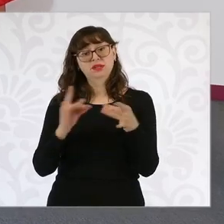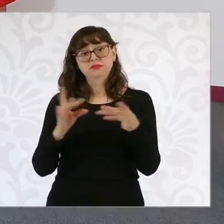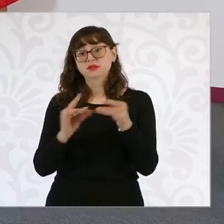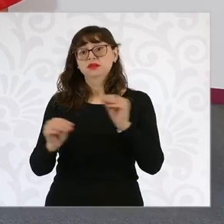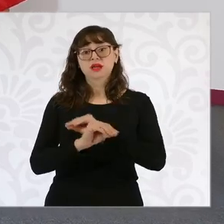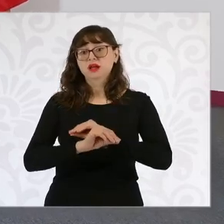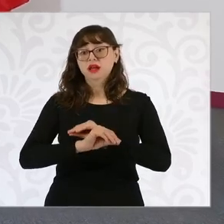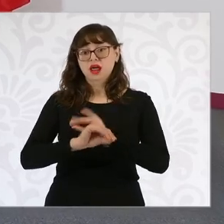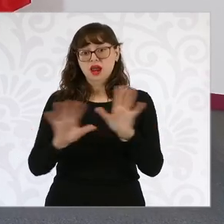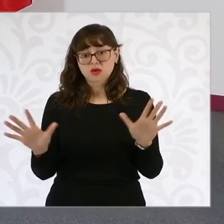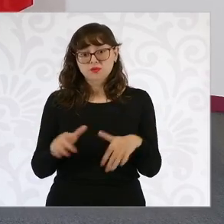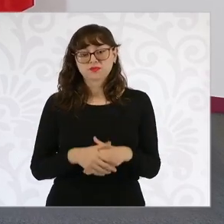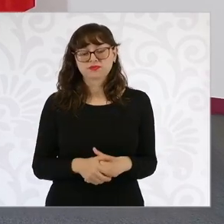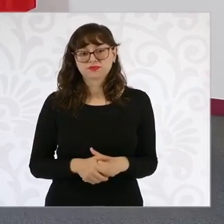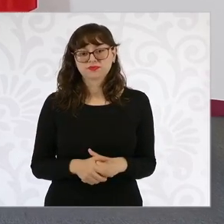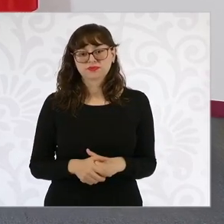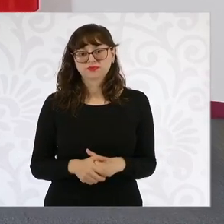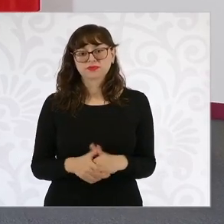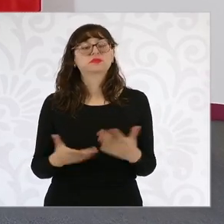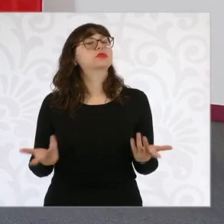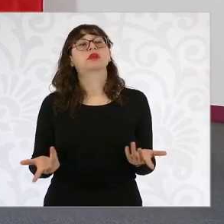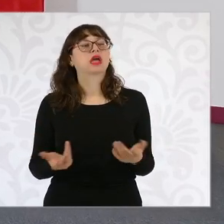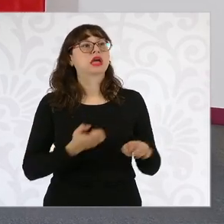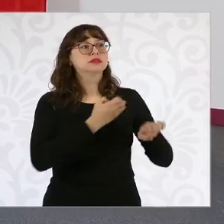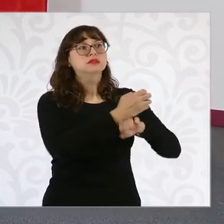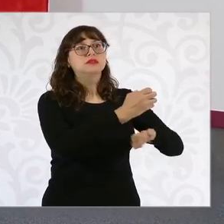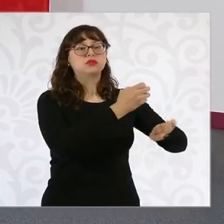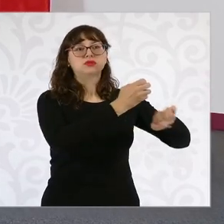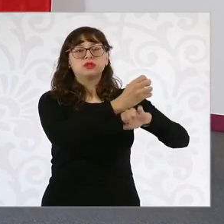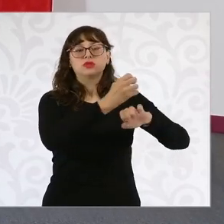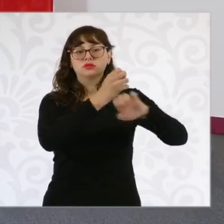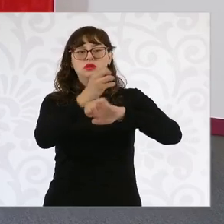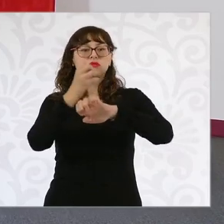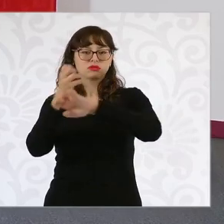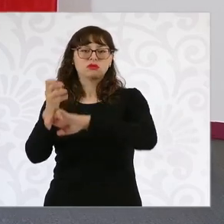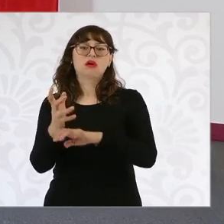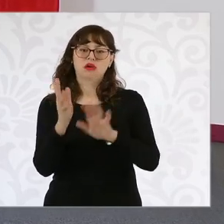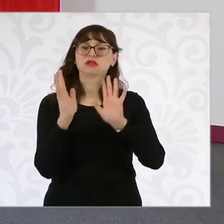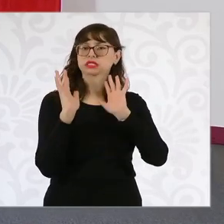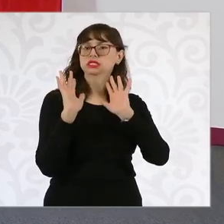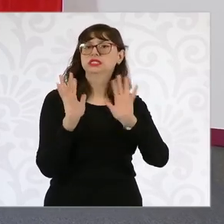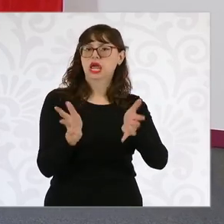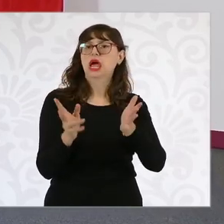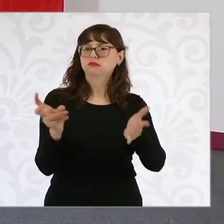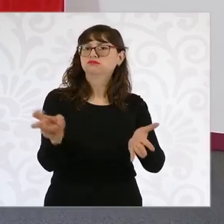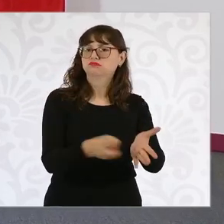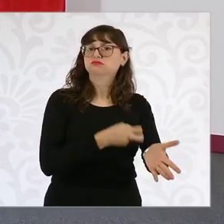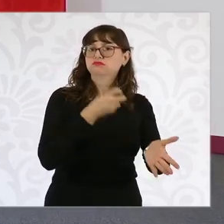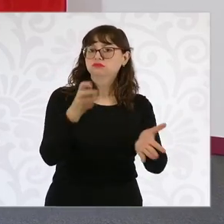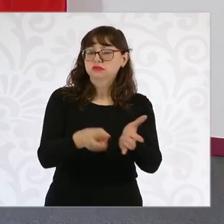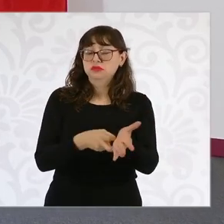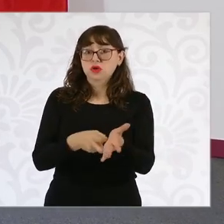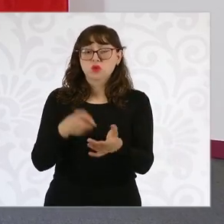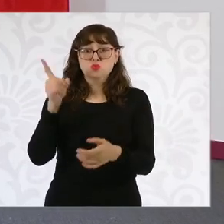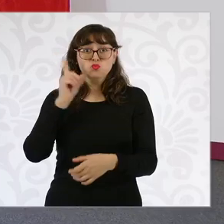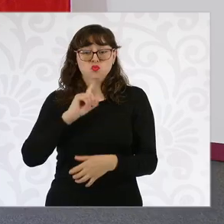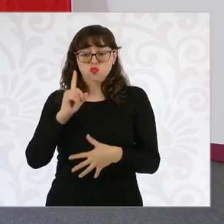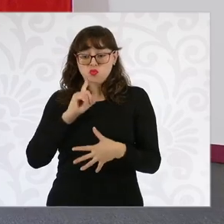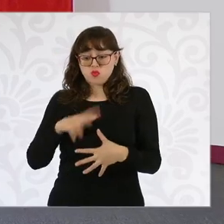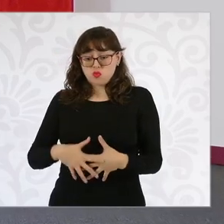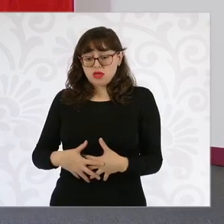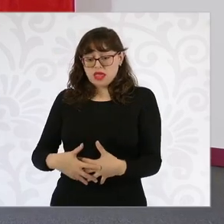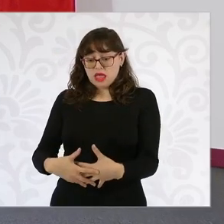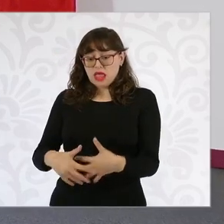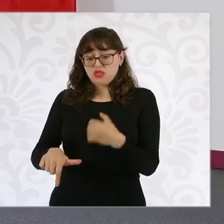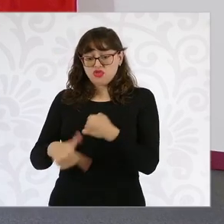cada entidad en la República hay muchas entidades que han despenalizado, pero la